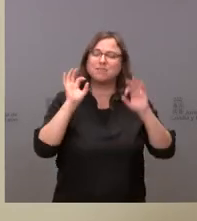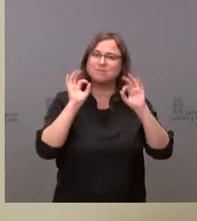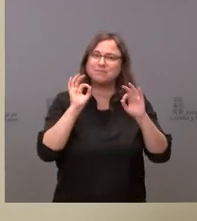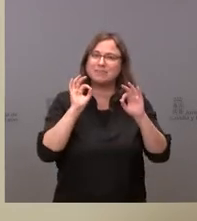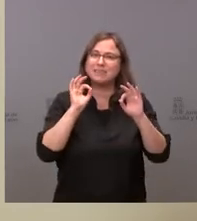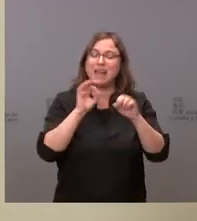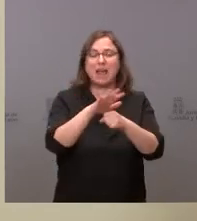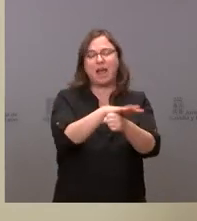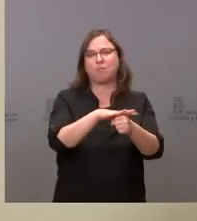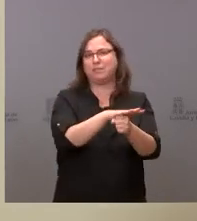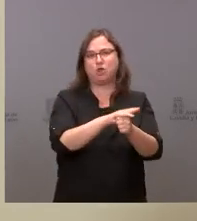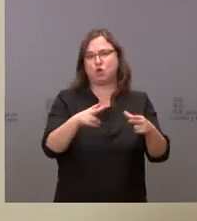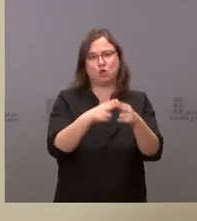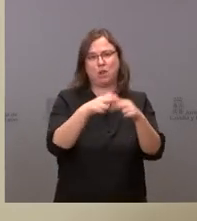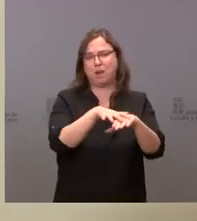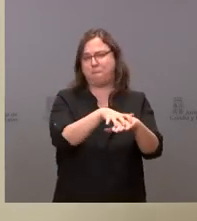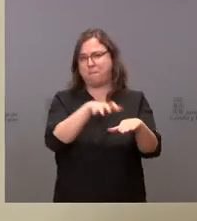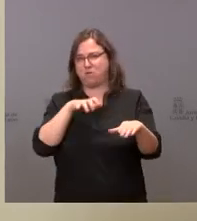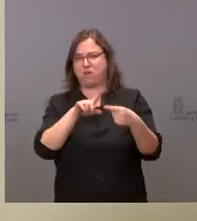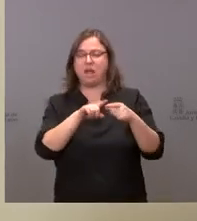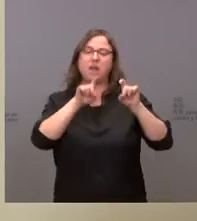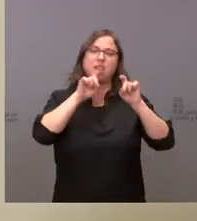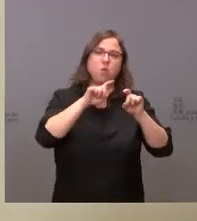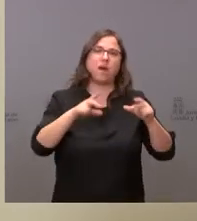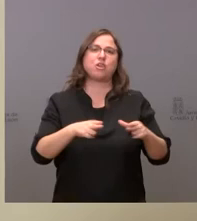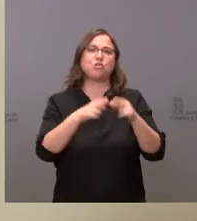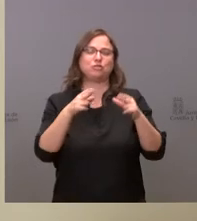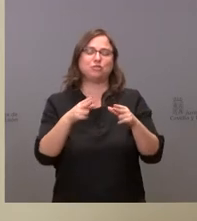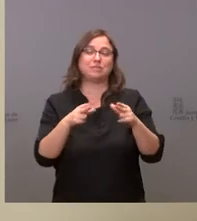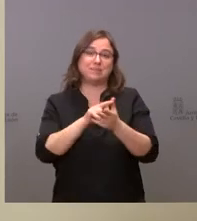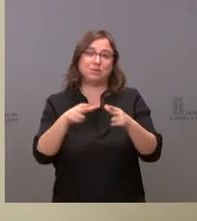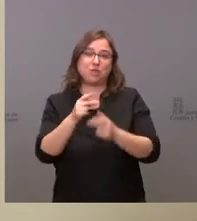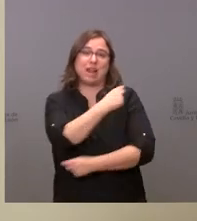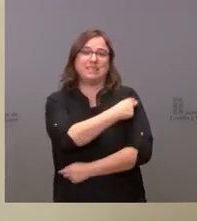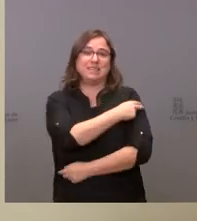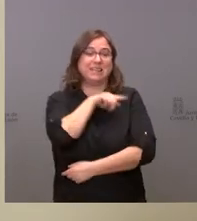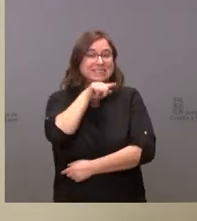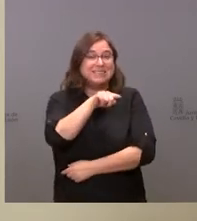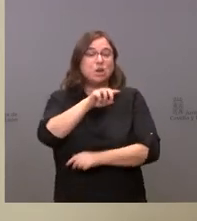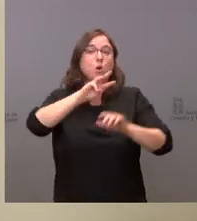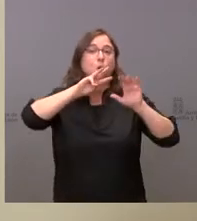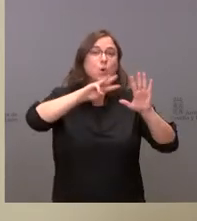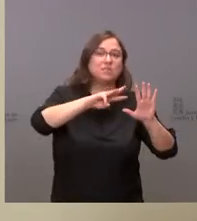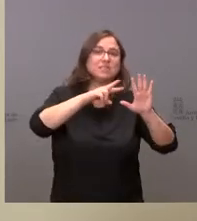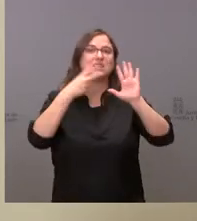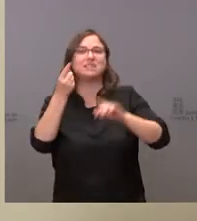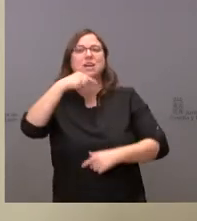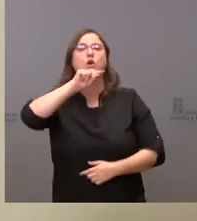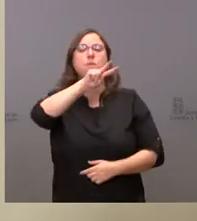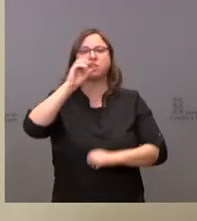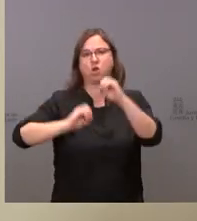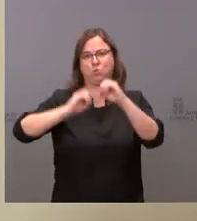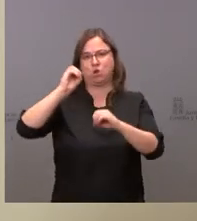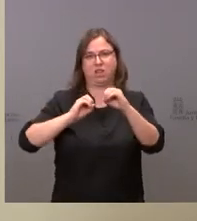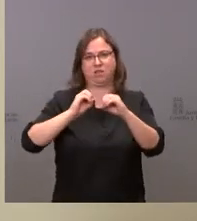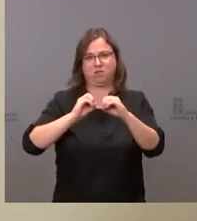en el área social. La educación, sanidad y servicios sociales suponen el 87,22% de estos gastos.